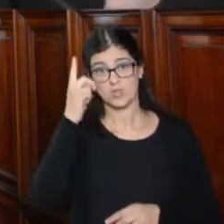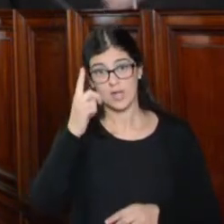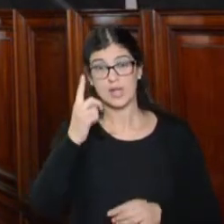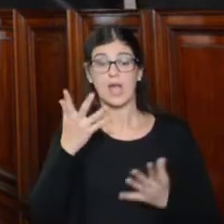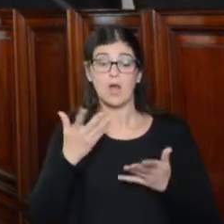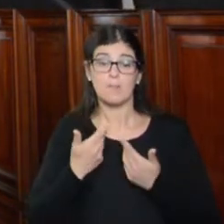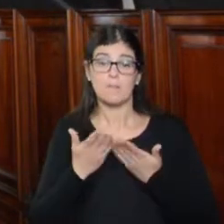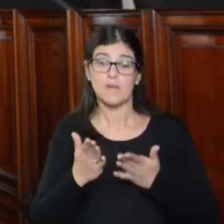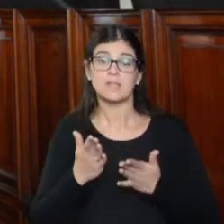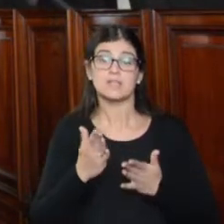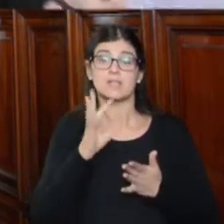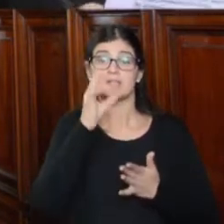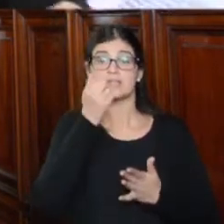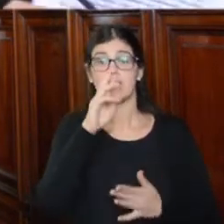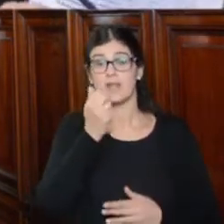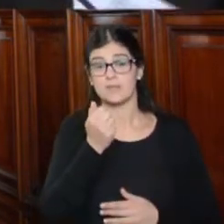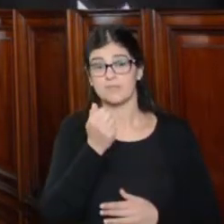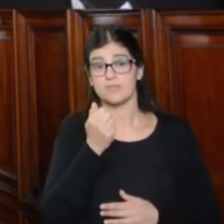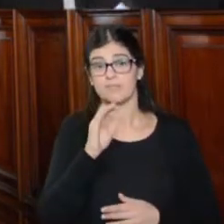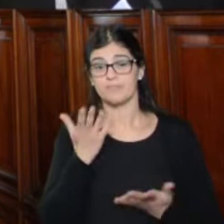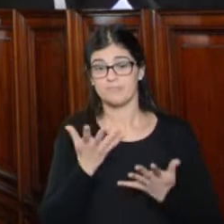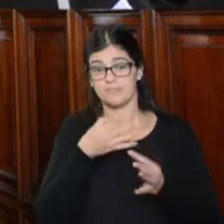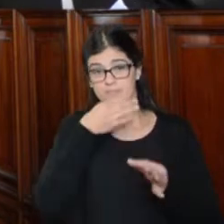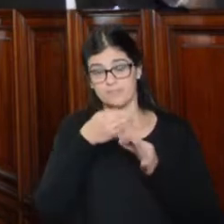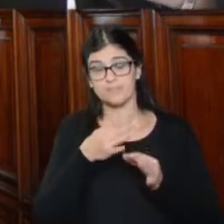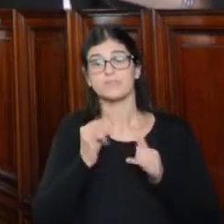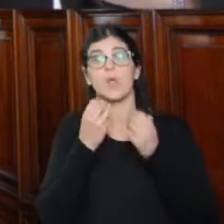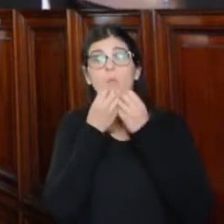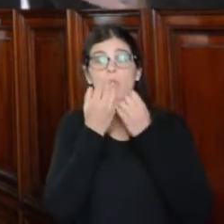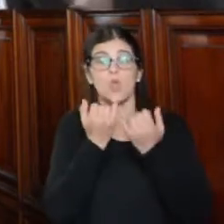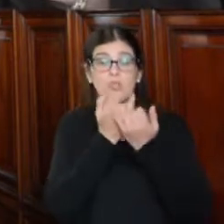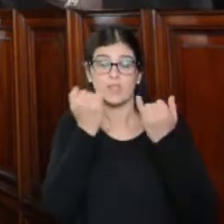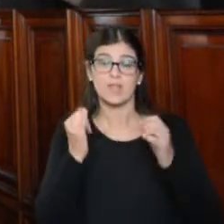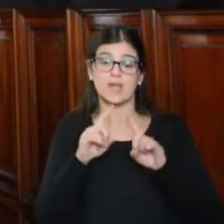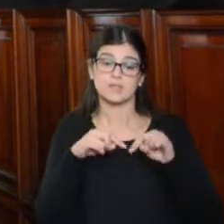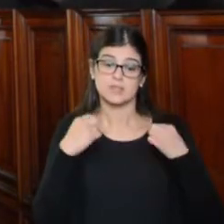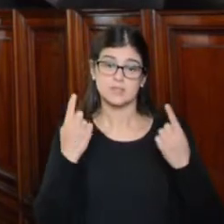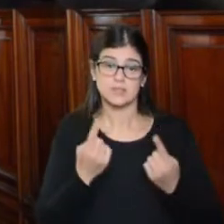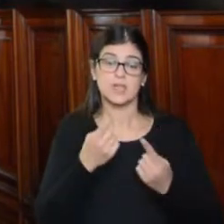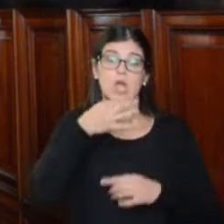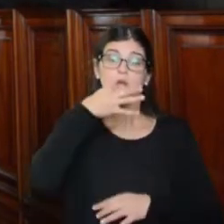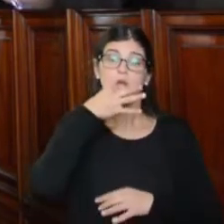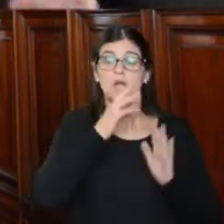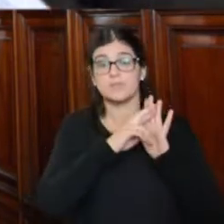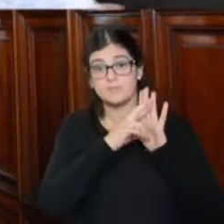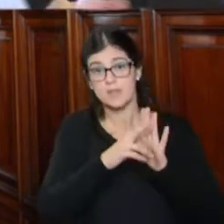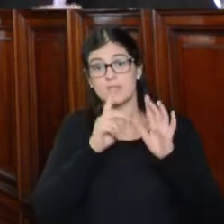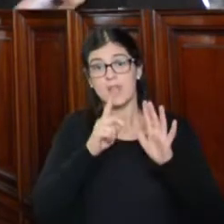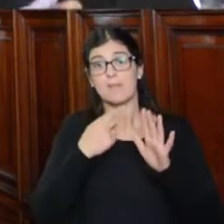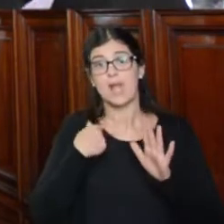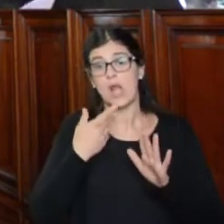Le doy la palabra a la doctora Sara Graciela Sosa. Gracias. Bueno, buenos días a los señores consejeros, buenos días a los